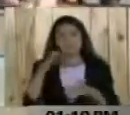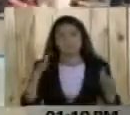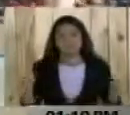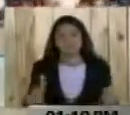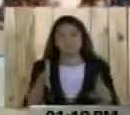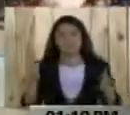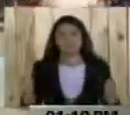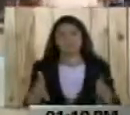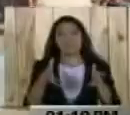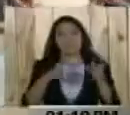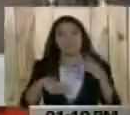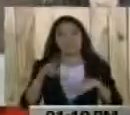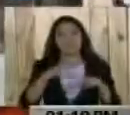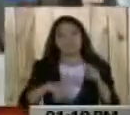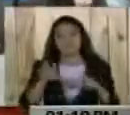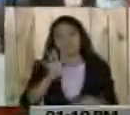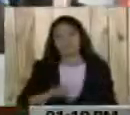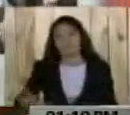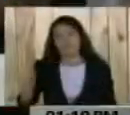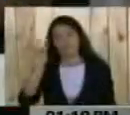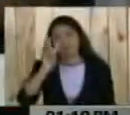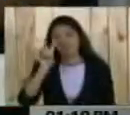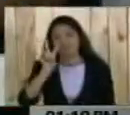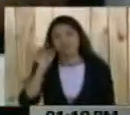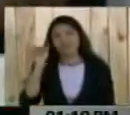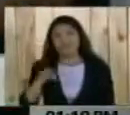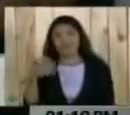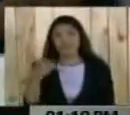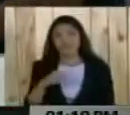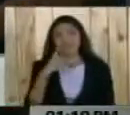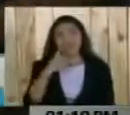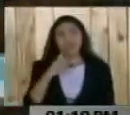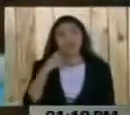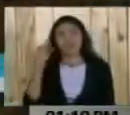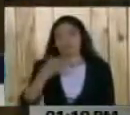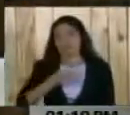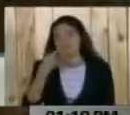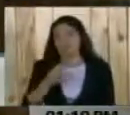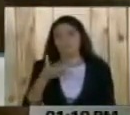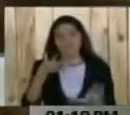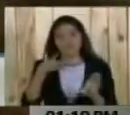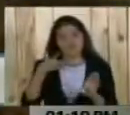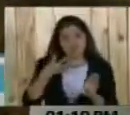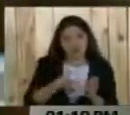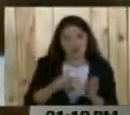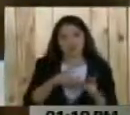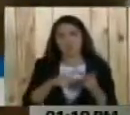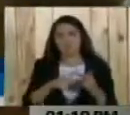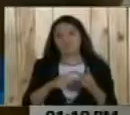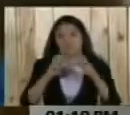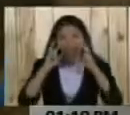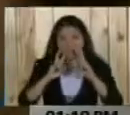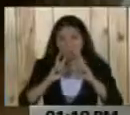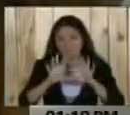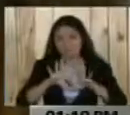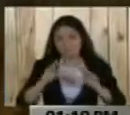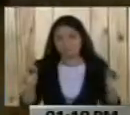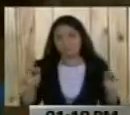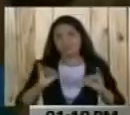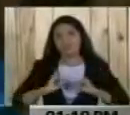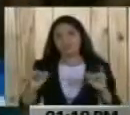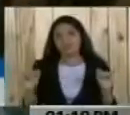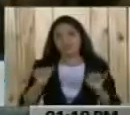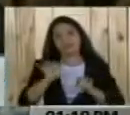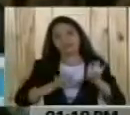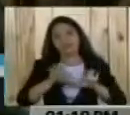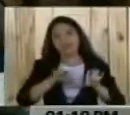el esparcimiento de los venezolanos. Tenemos nuestra acostumbrada jornada de vacunación, desparasitación, consulta médica veterinaria,